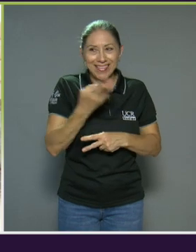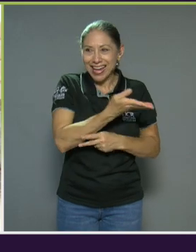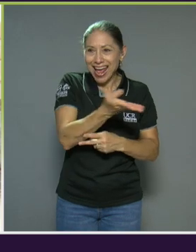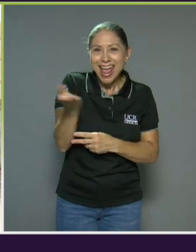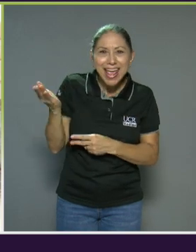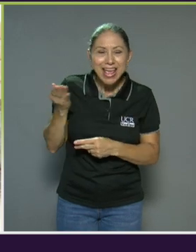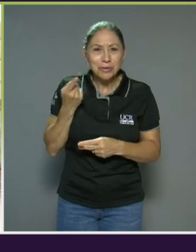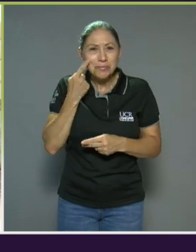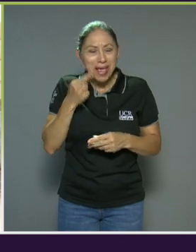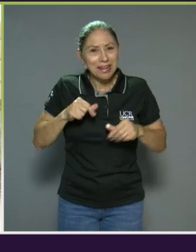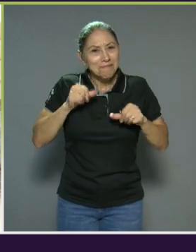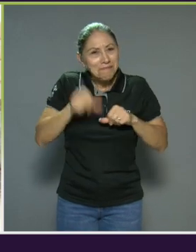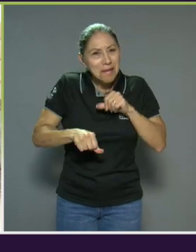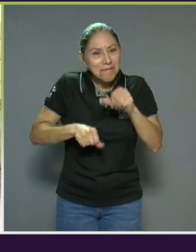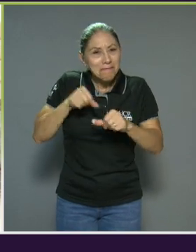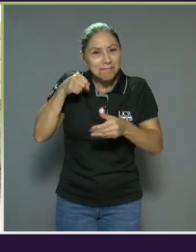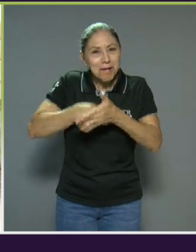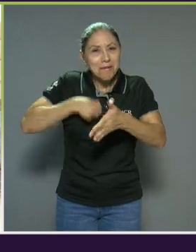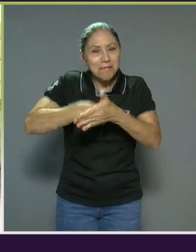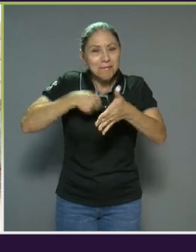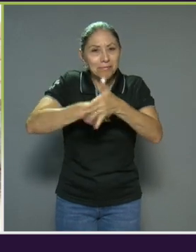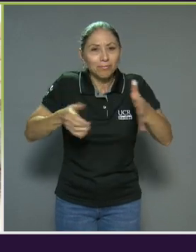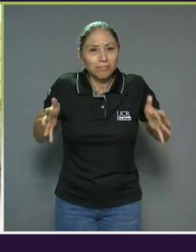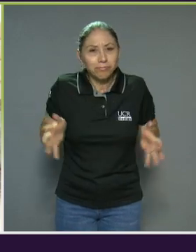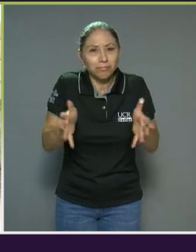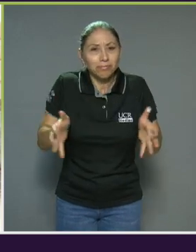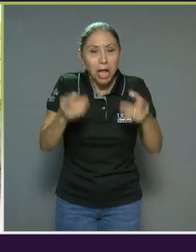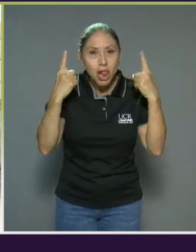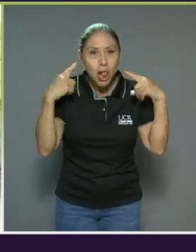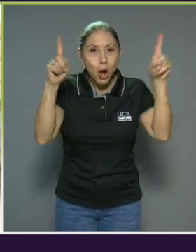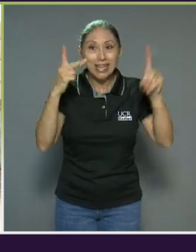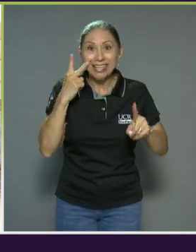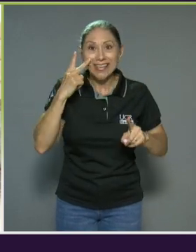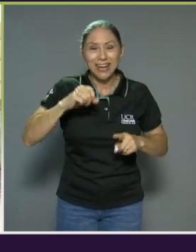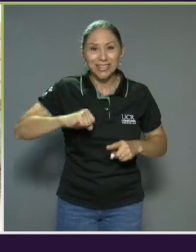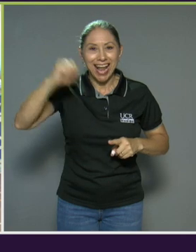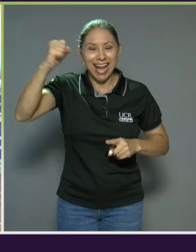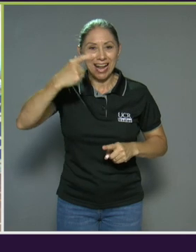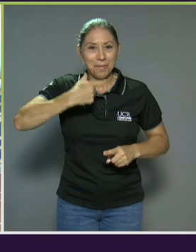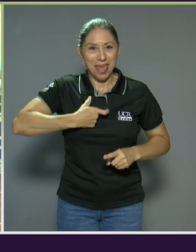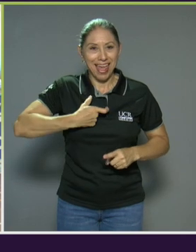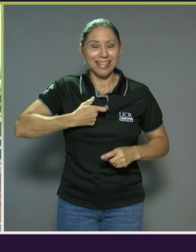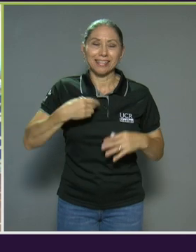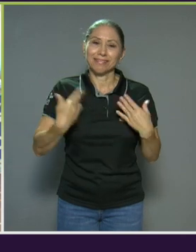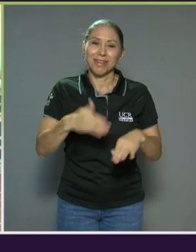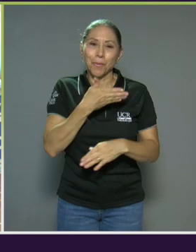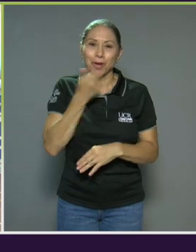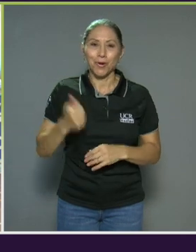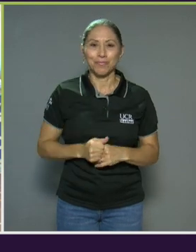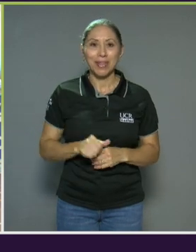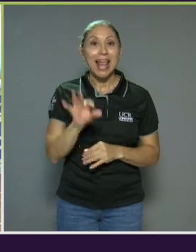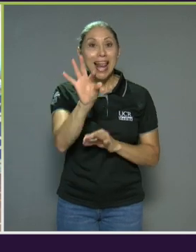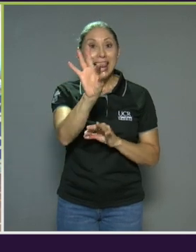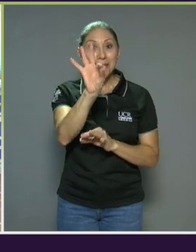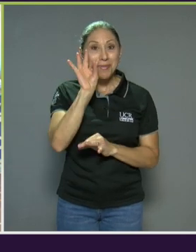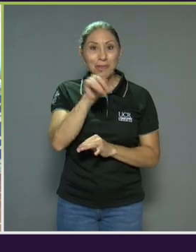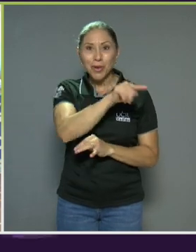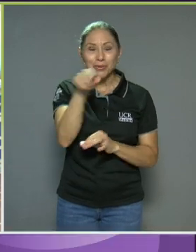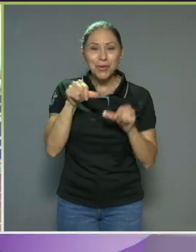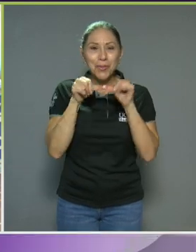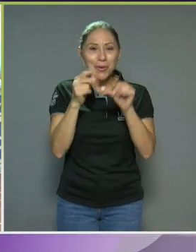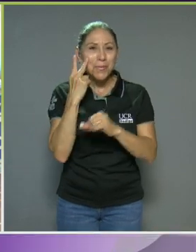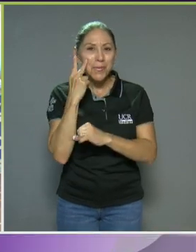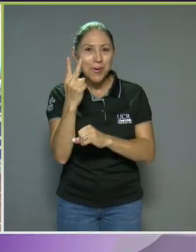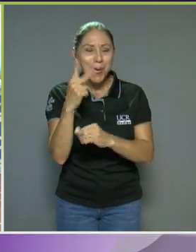esfuerzo, los logros que ellos adquieren y ver cuándo ganan medallas de lo mejor. Le invito a que usted siga pendiente de la